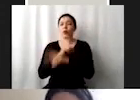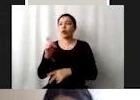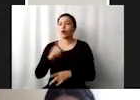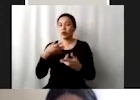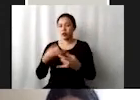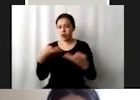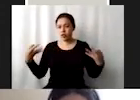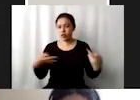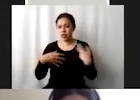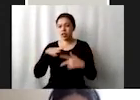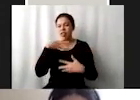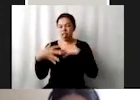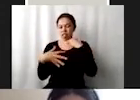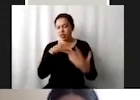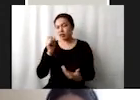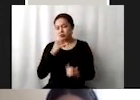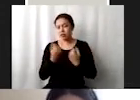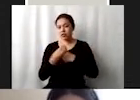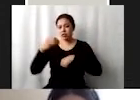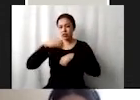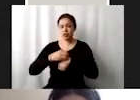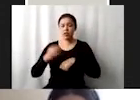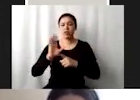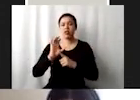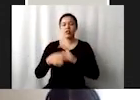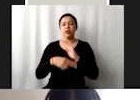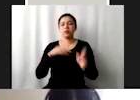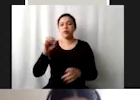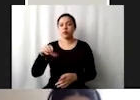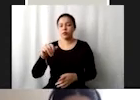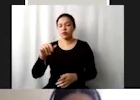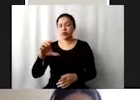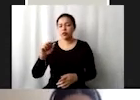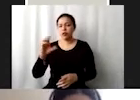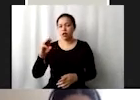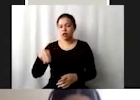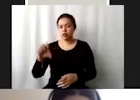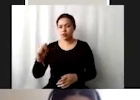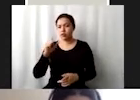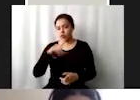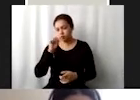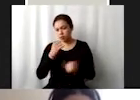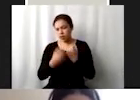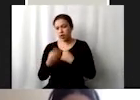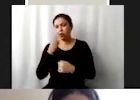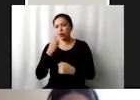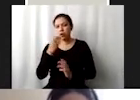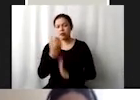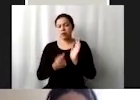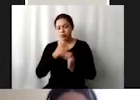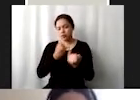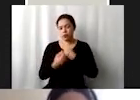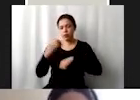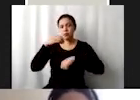hay otra mención, el convenio marco de la ONS para el control del tabaco, esto también está dimensionado dentro de las